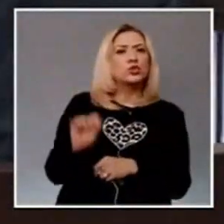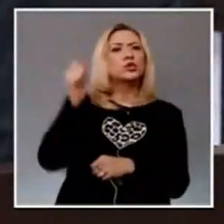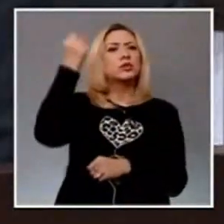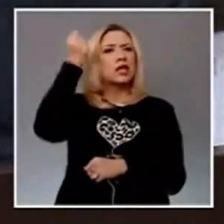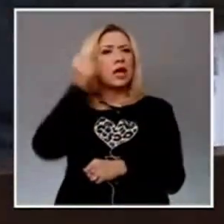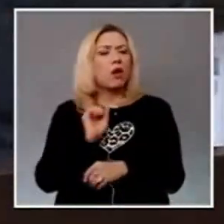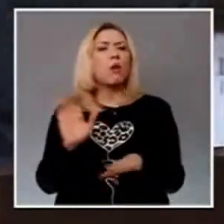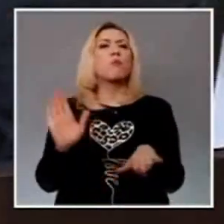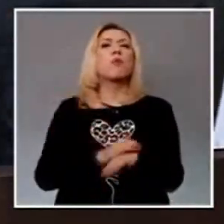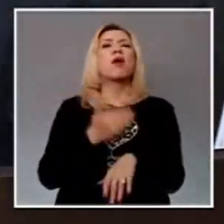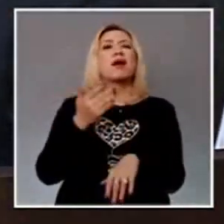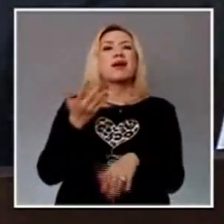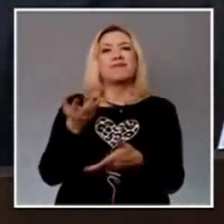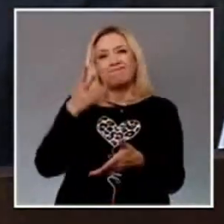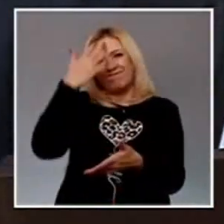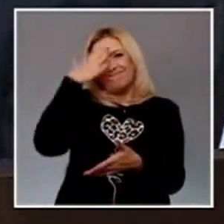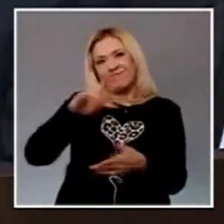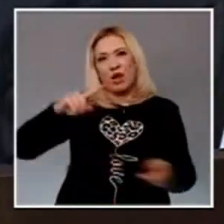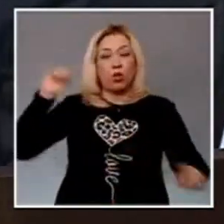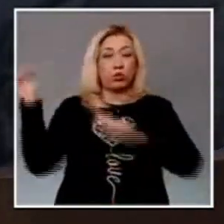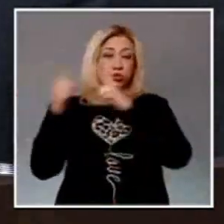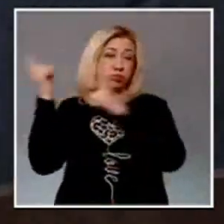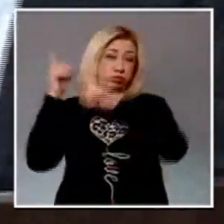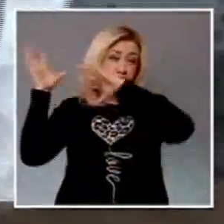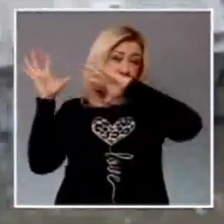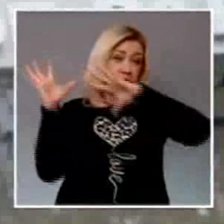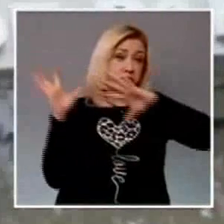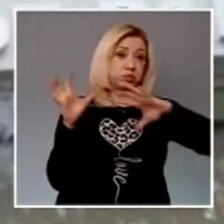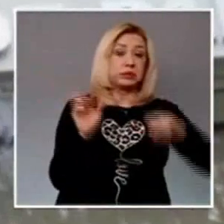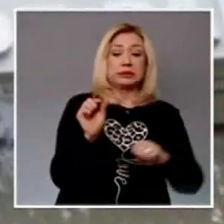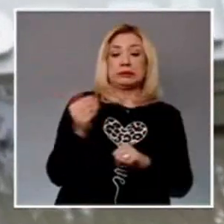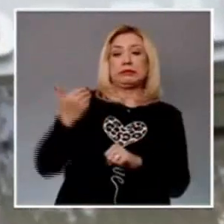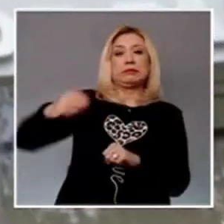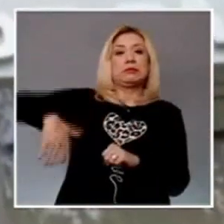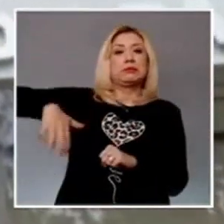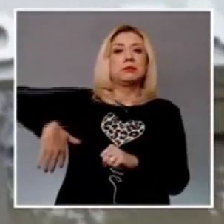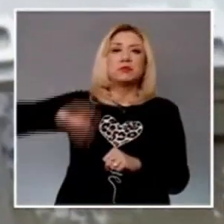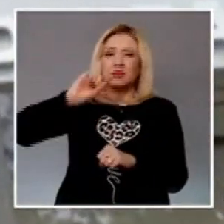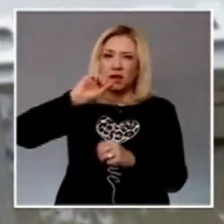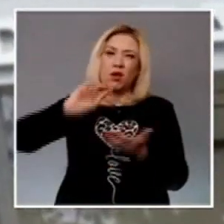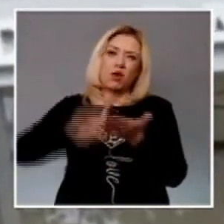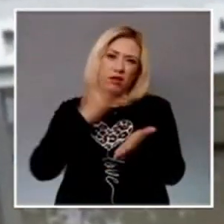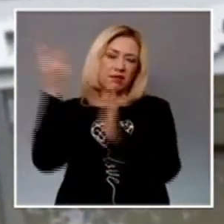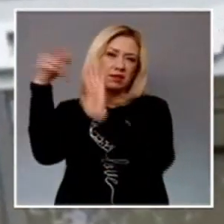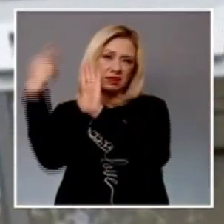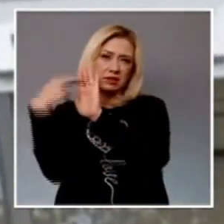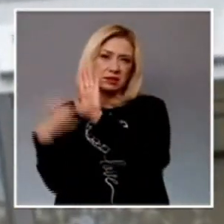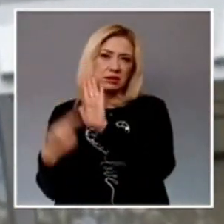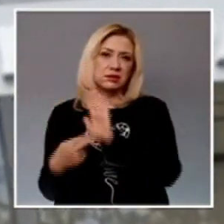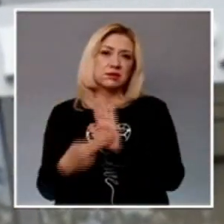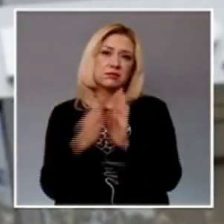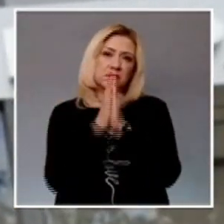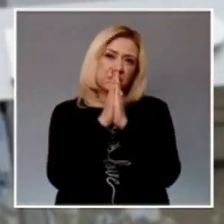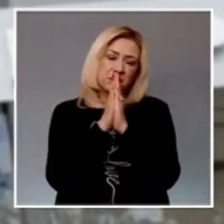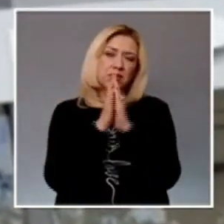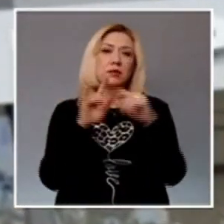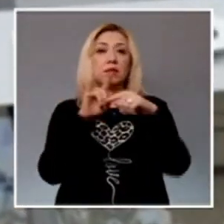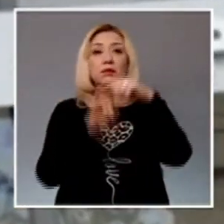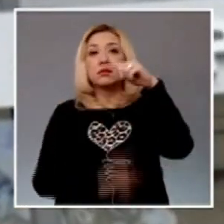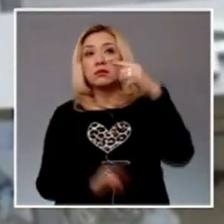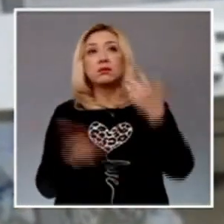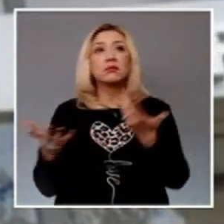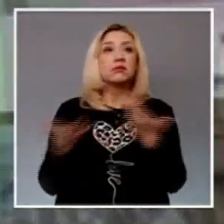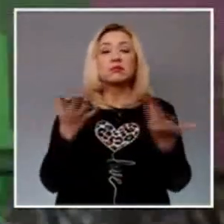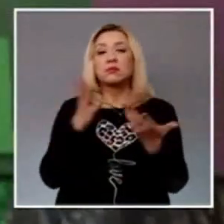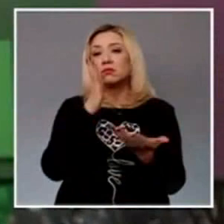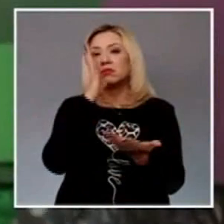Además de solicitarse, permita recabar en dichas entidades el apoyo en cédula física, ante la imposibilidad material de utilizar la